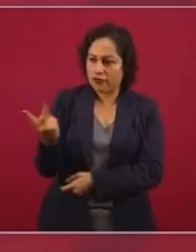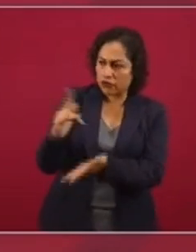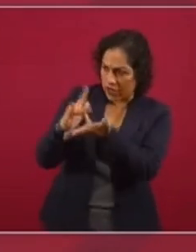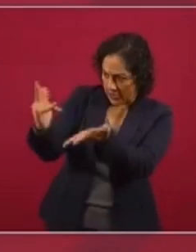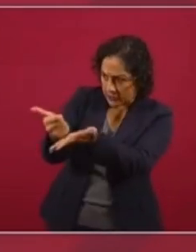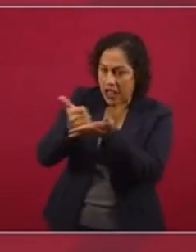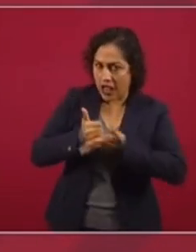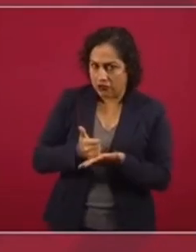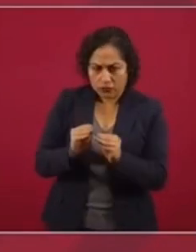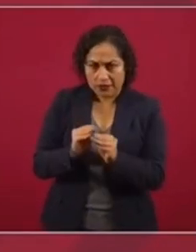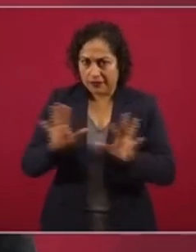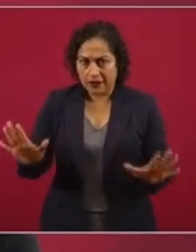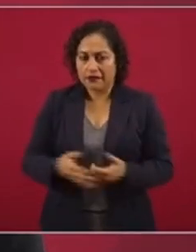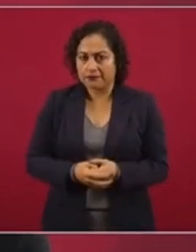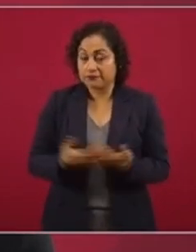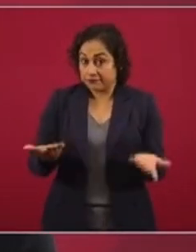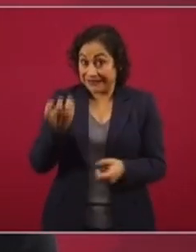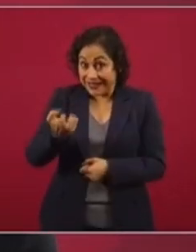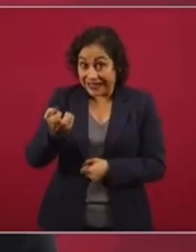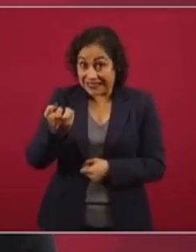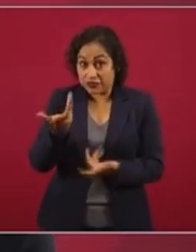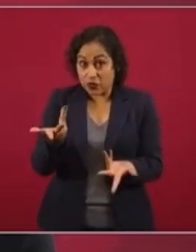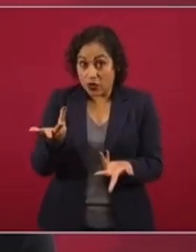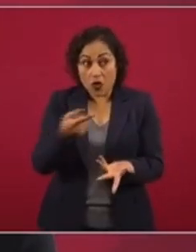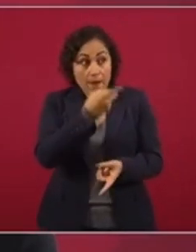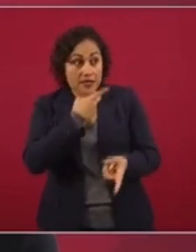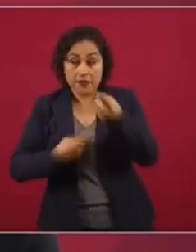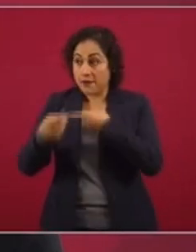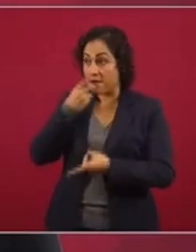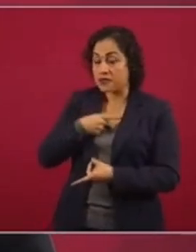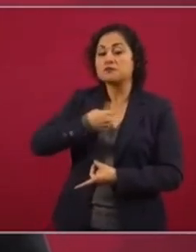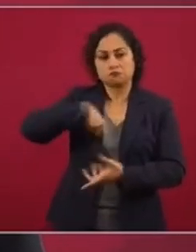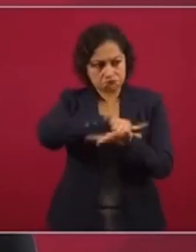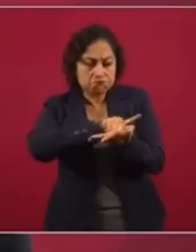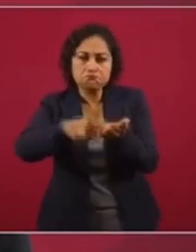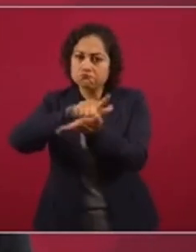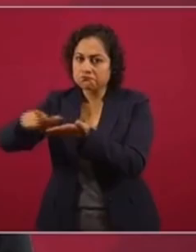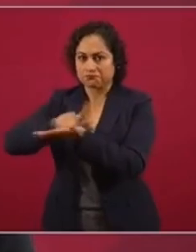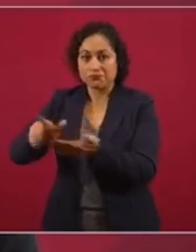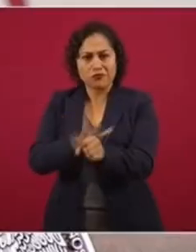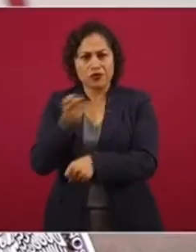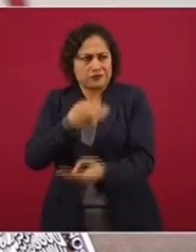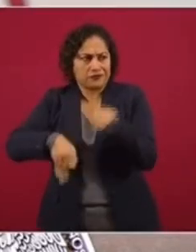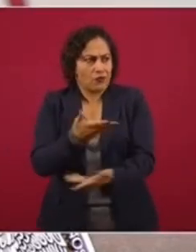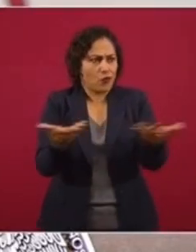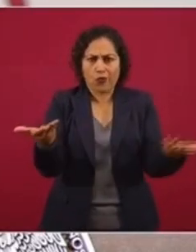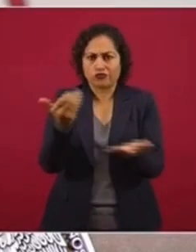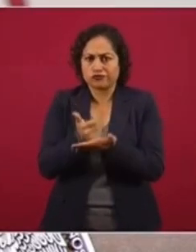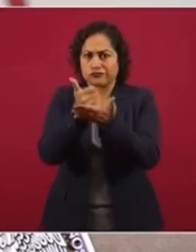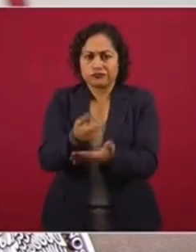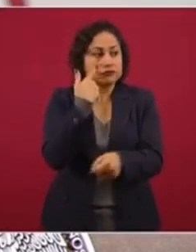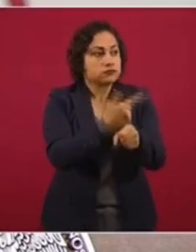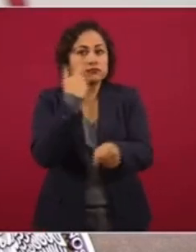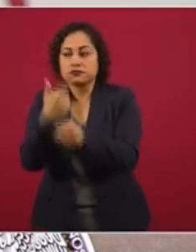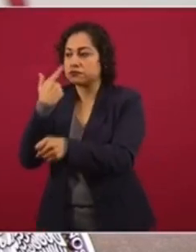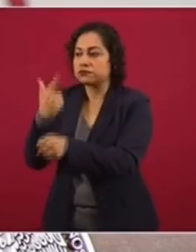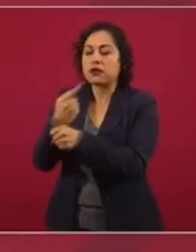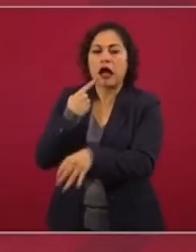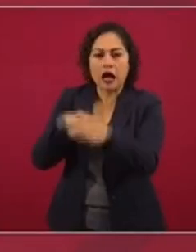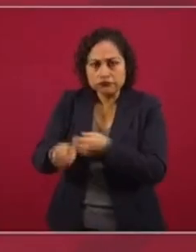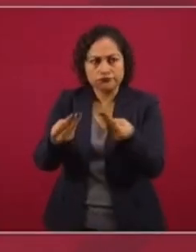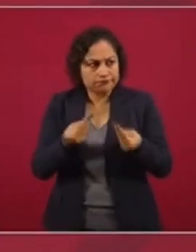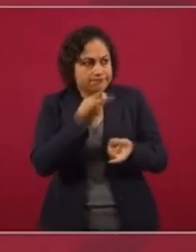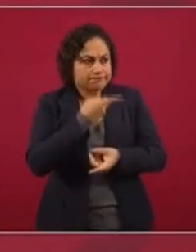que esto es lo que debemos hacer, limpiar. Entonces, que todos ayudemos a que no haya corrupción, a que no haya